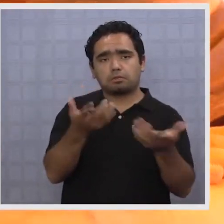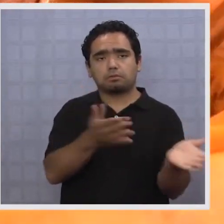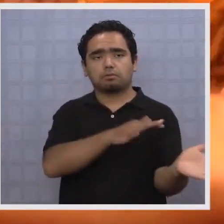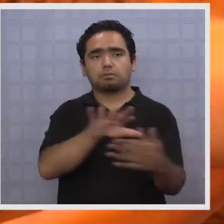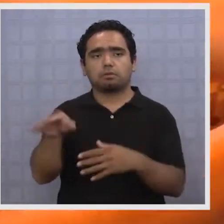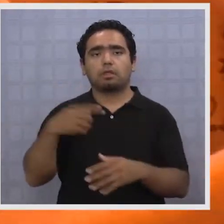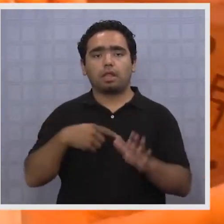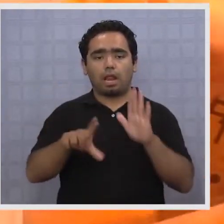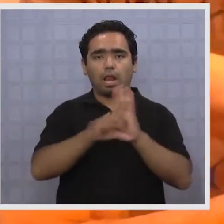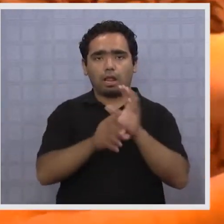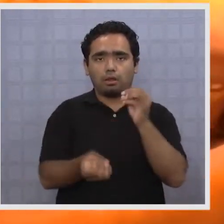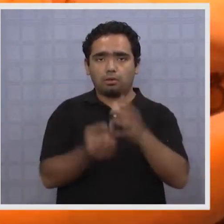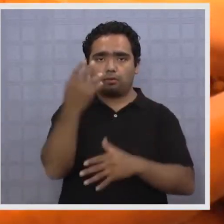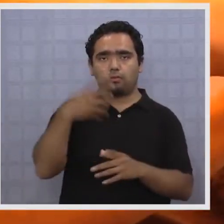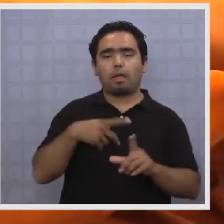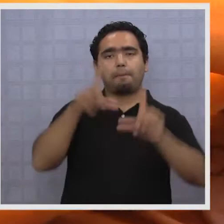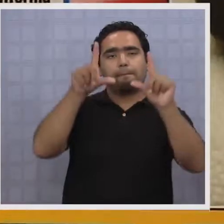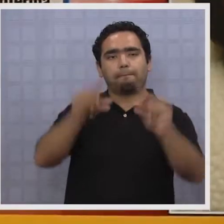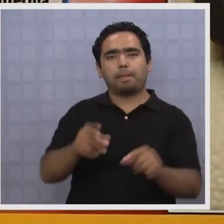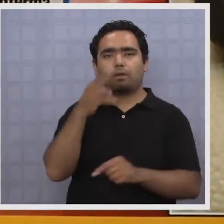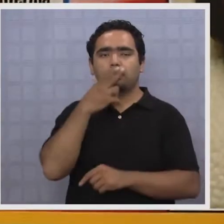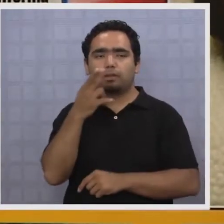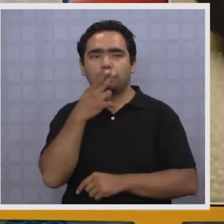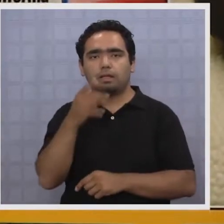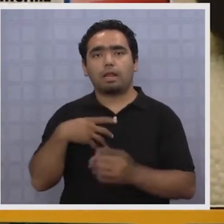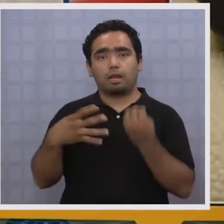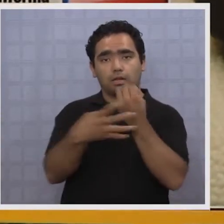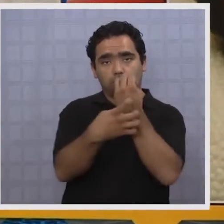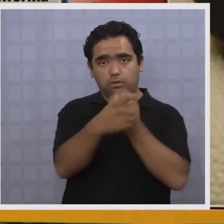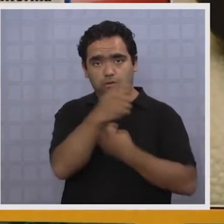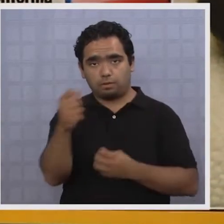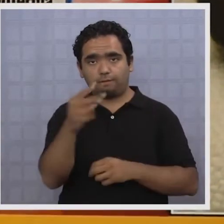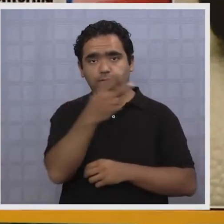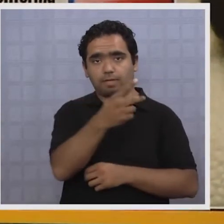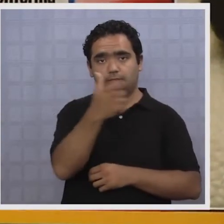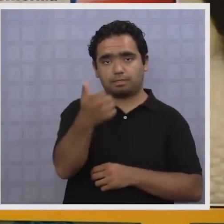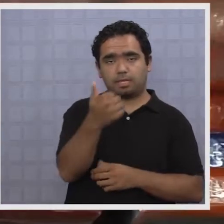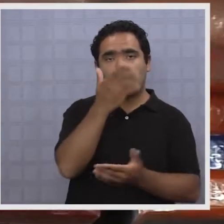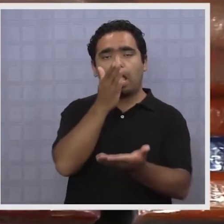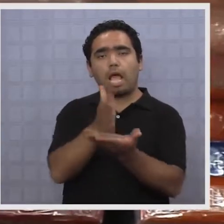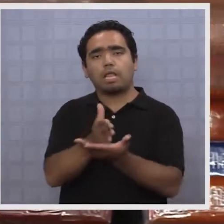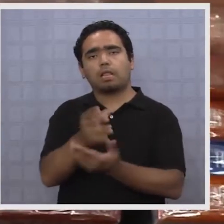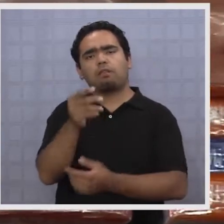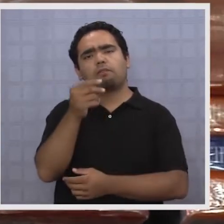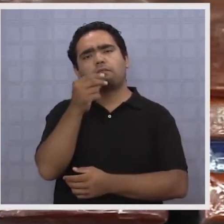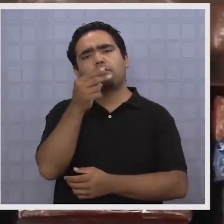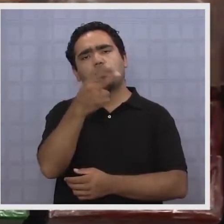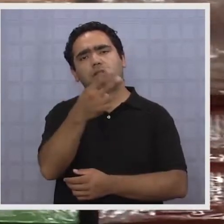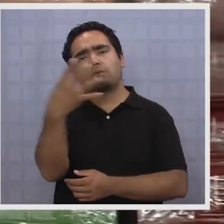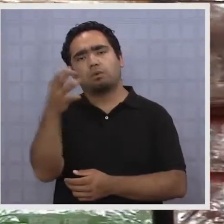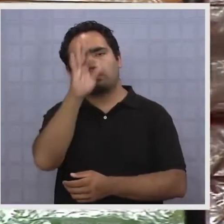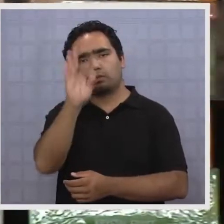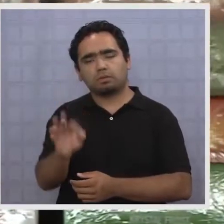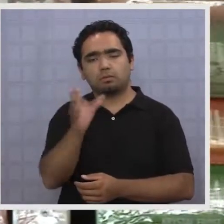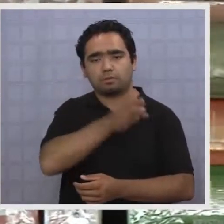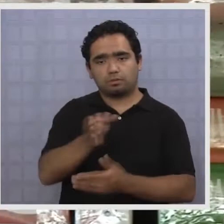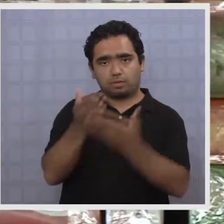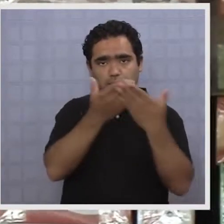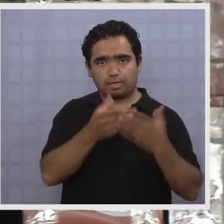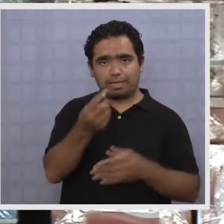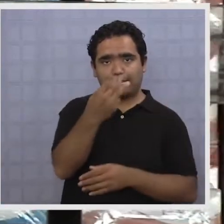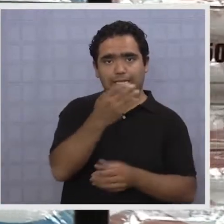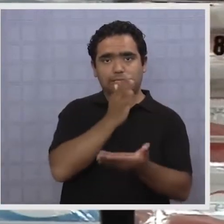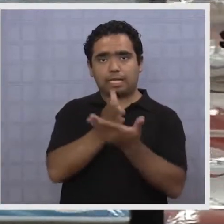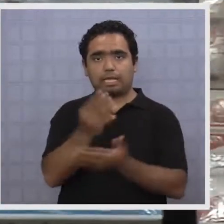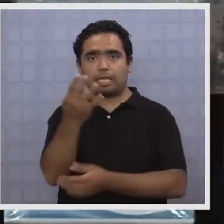ley se pretende disminuir los índices de tabaquismo. En Tarapacá, entre el 26 y el 34% de los escolares entre 13 y 15